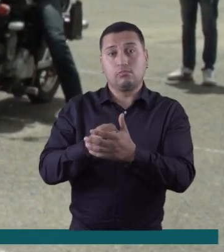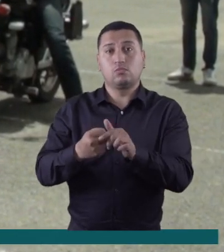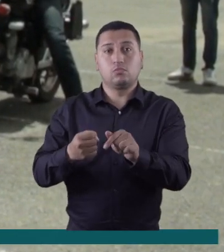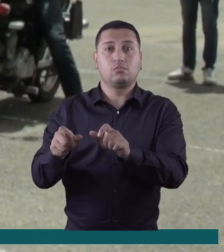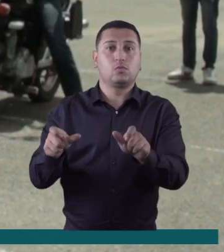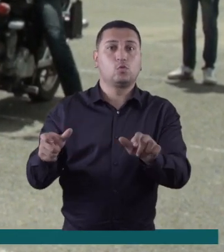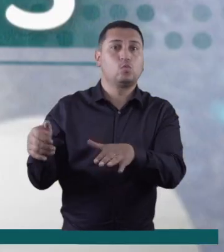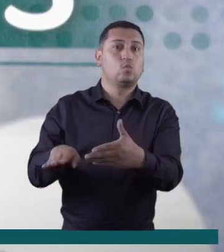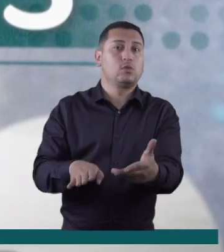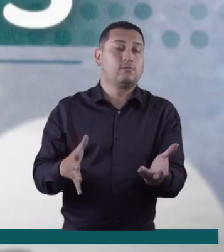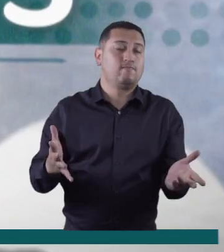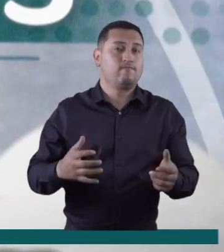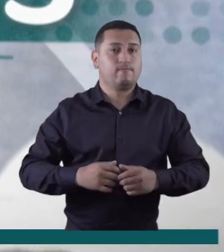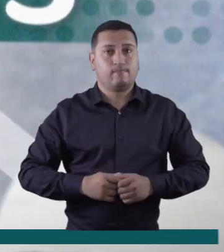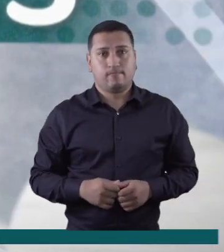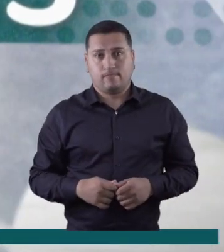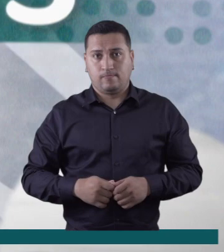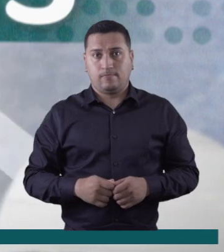fatales.